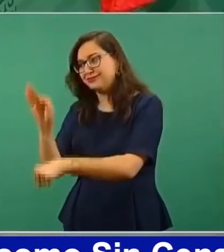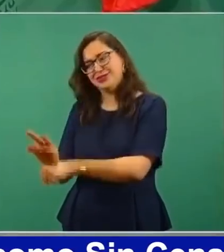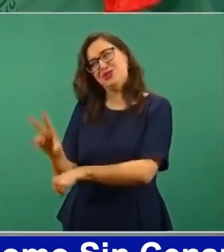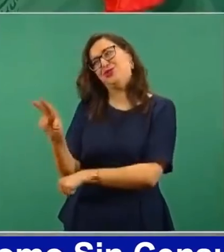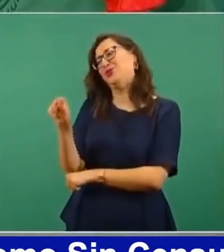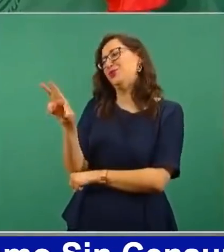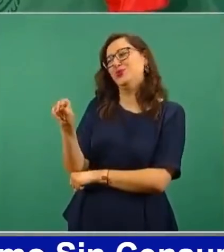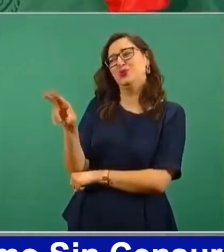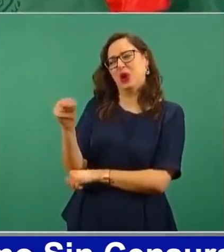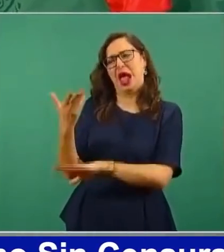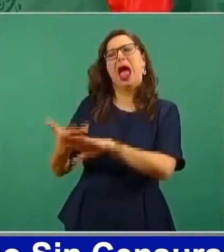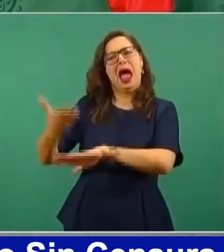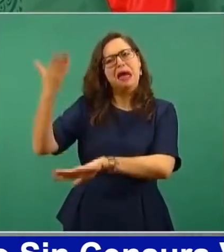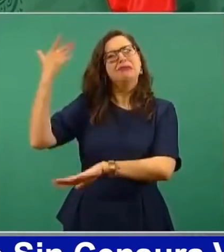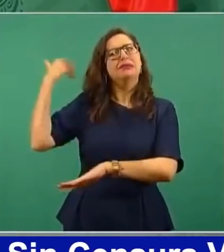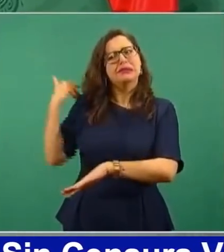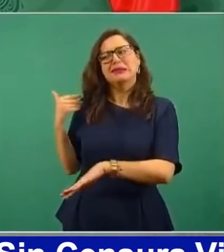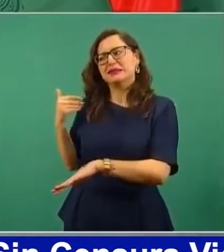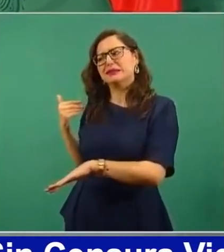Eso ya pasó. No.